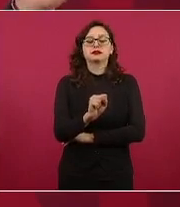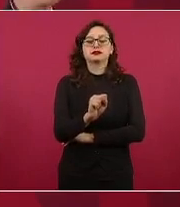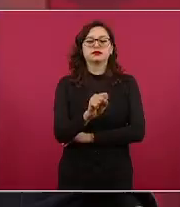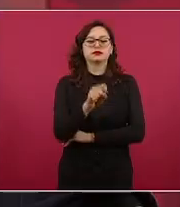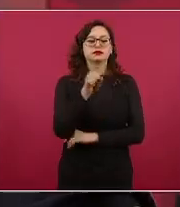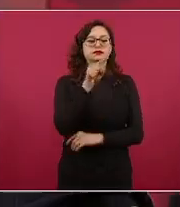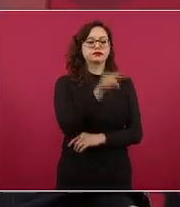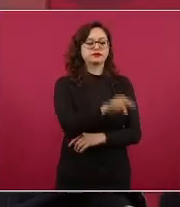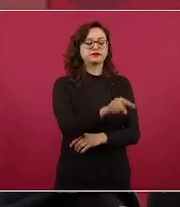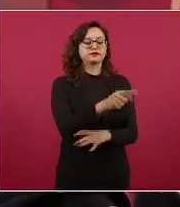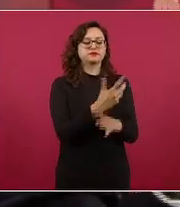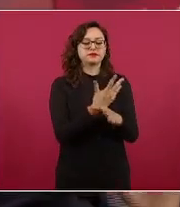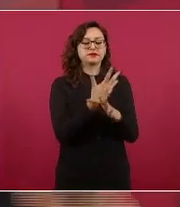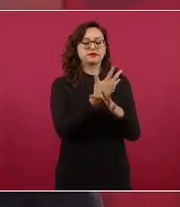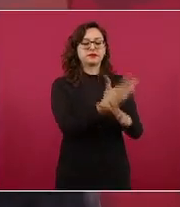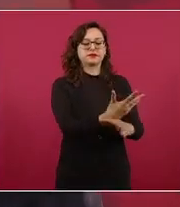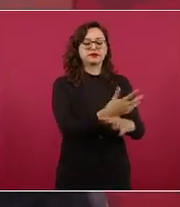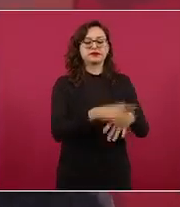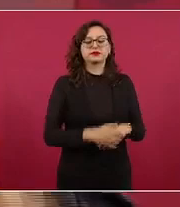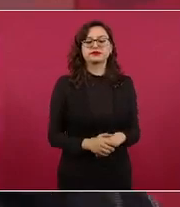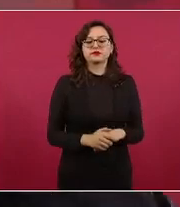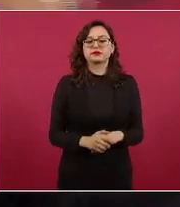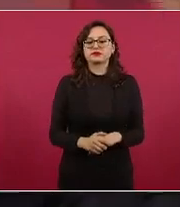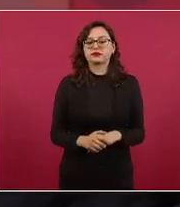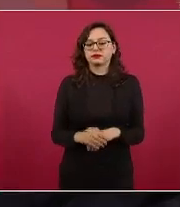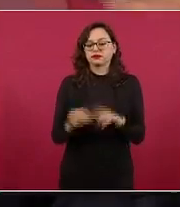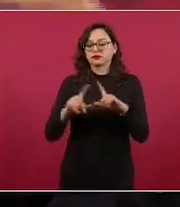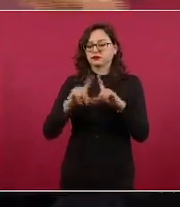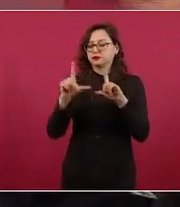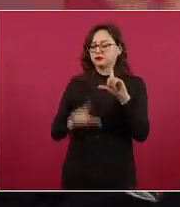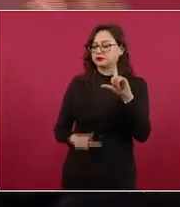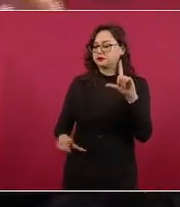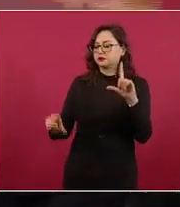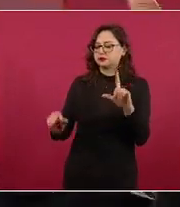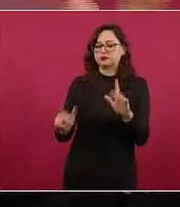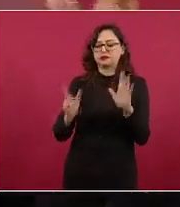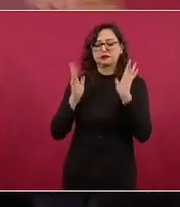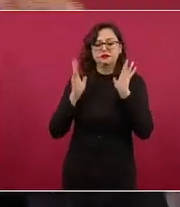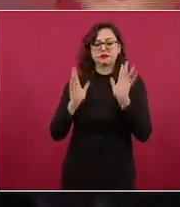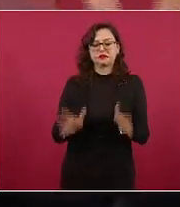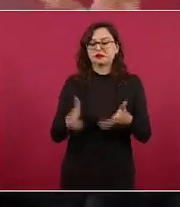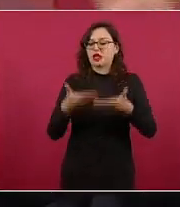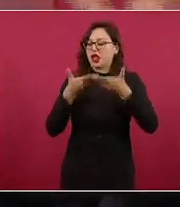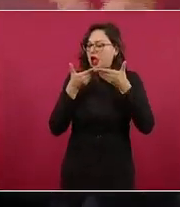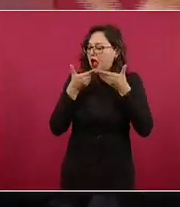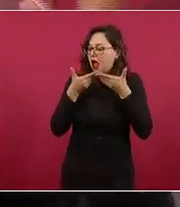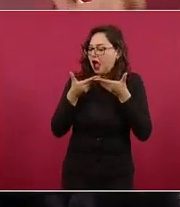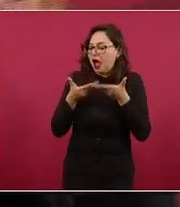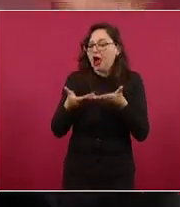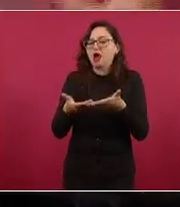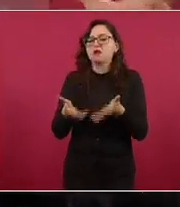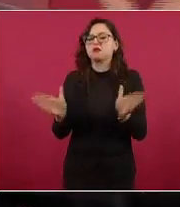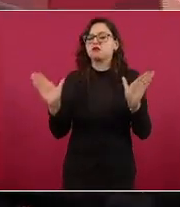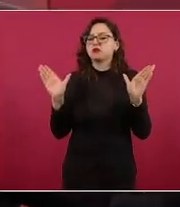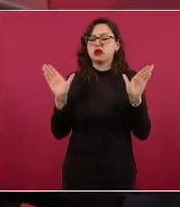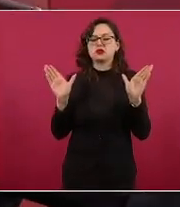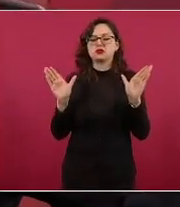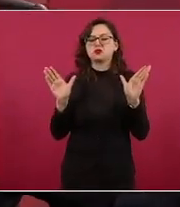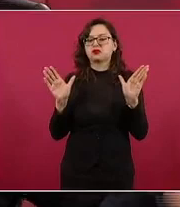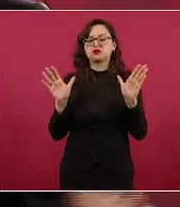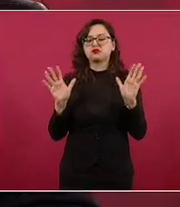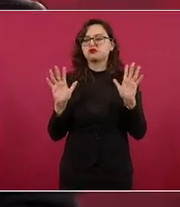abrieron del país con una apertura indiscriminada y sin límites